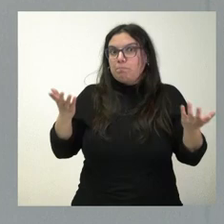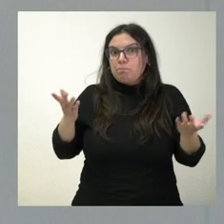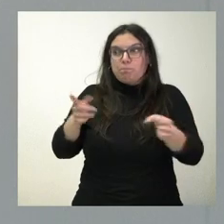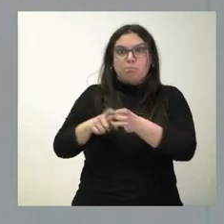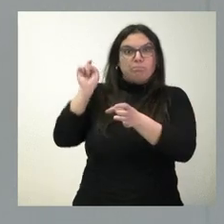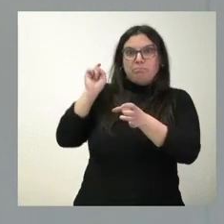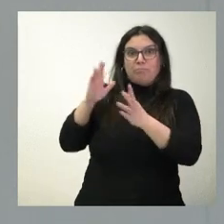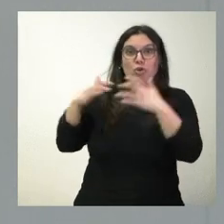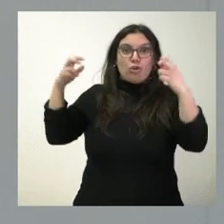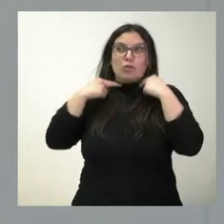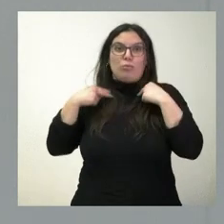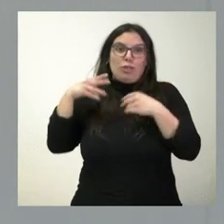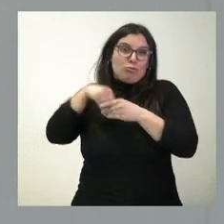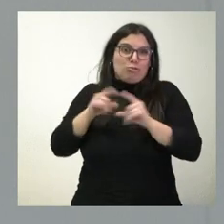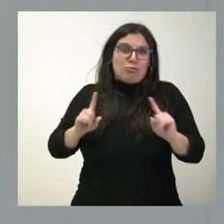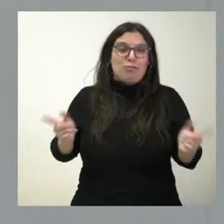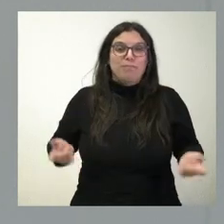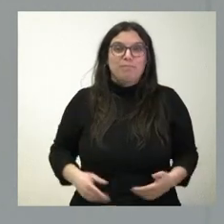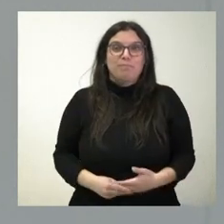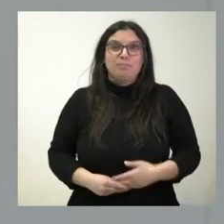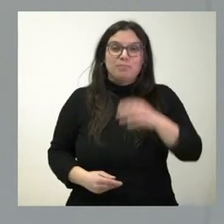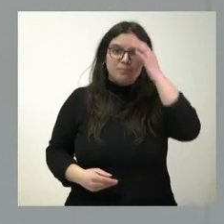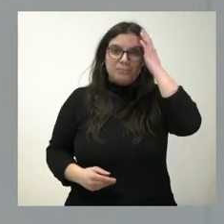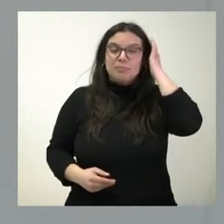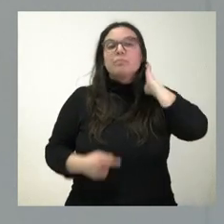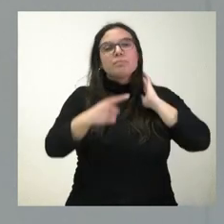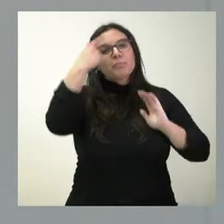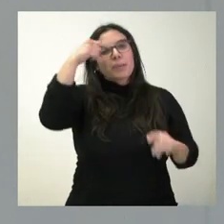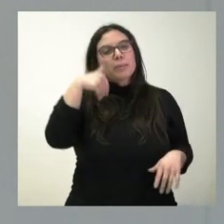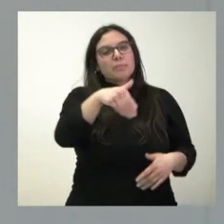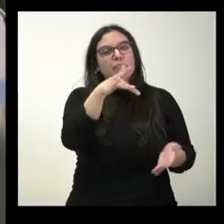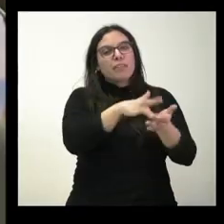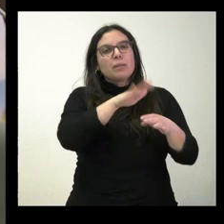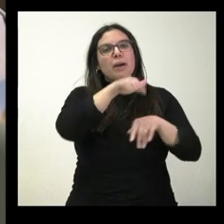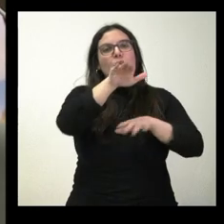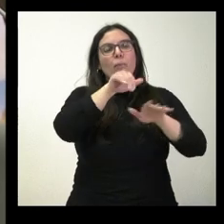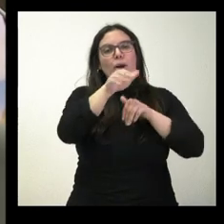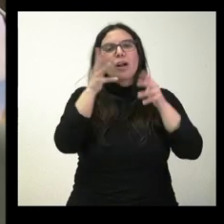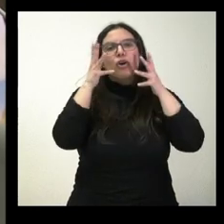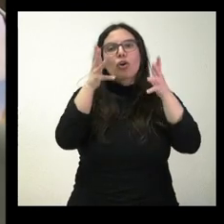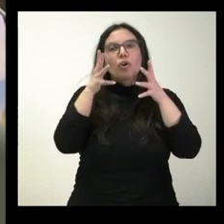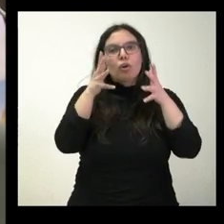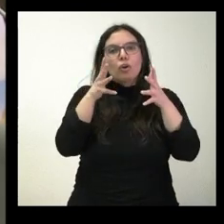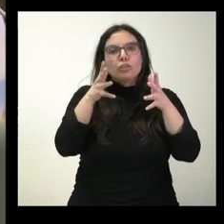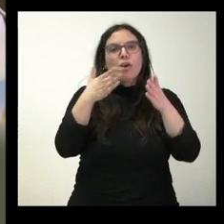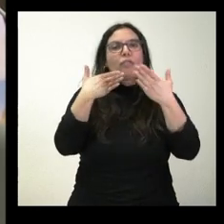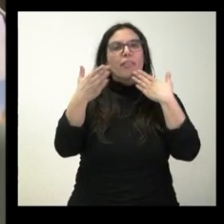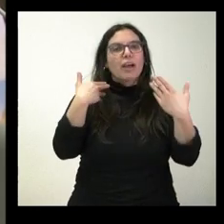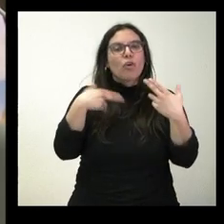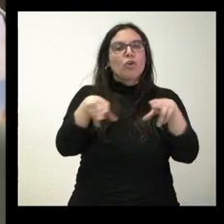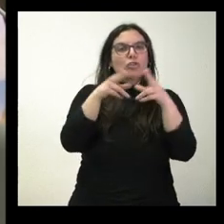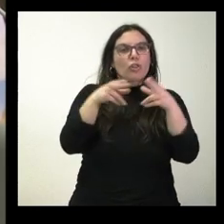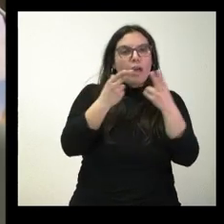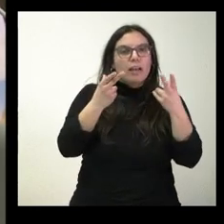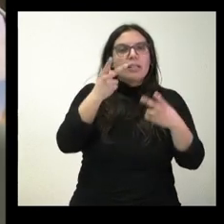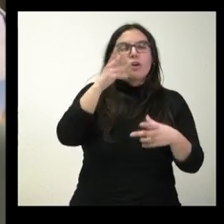los debates del Congreso de los Diputados. ¿Se sabe si hay alguna fecha ya para la convocatoria del Consejo del Diálogo Social o se va a convocar o no se va a